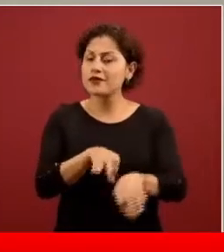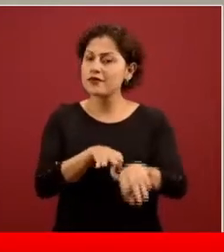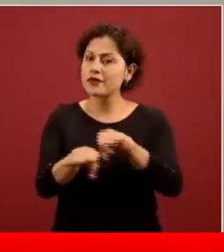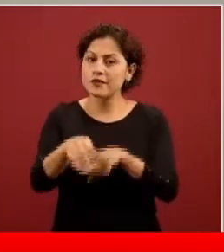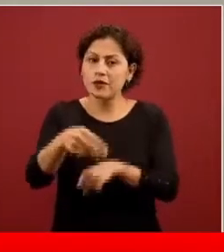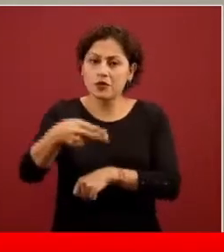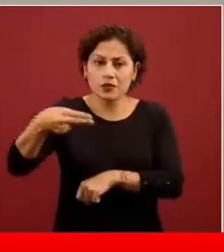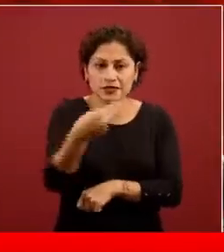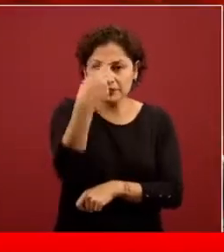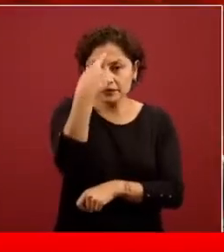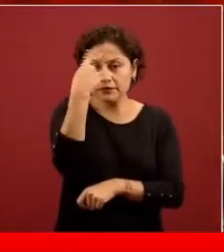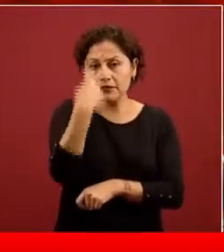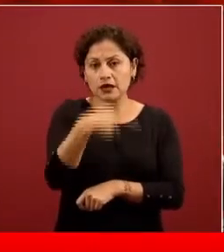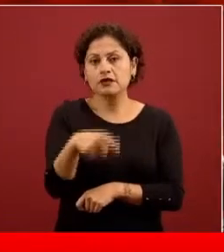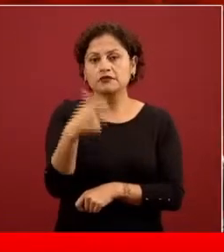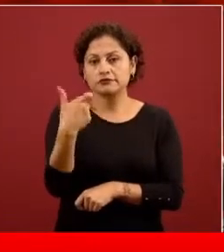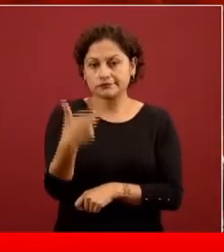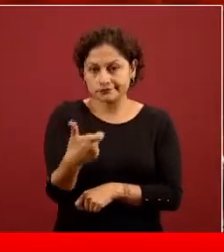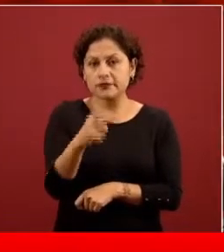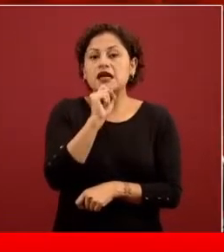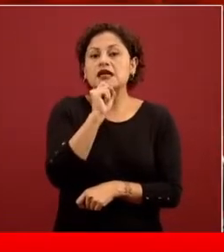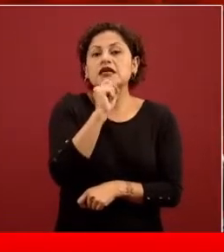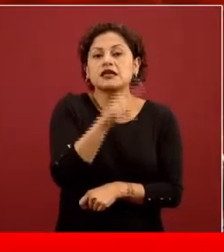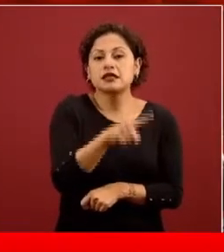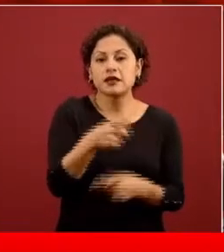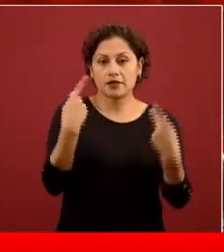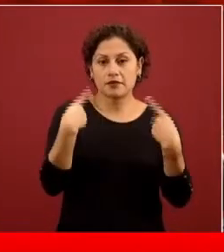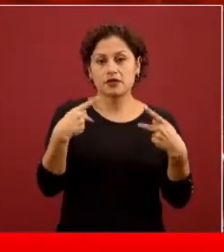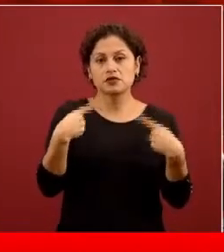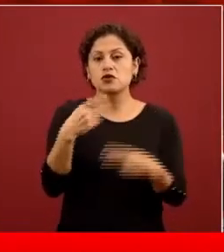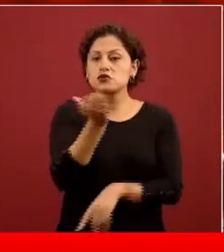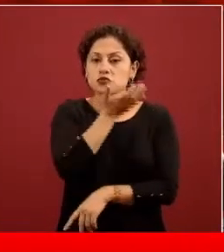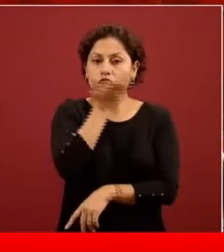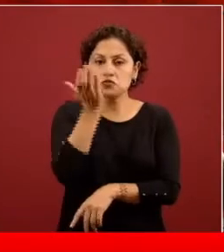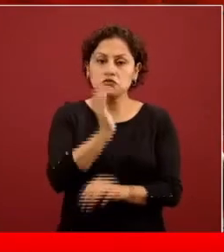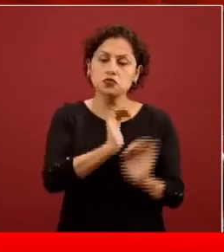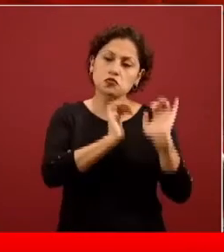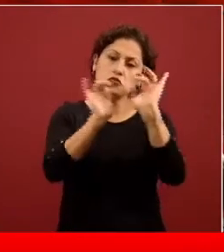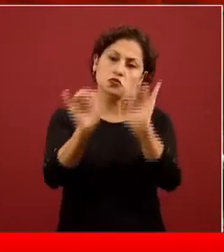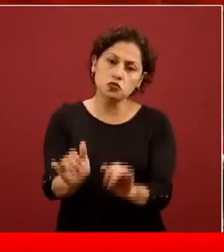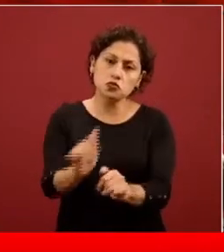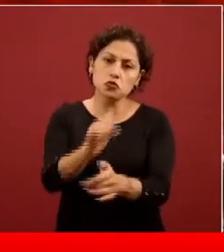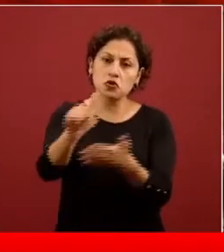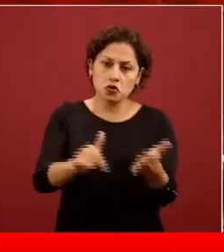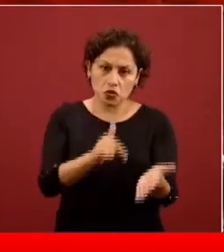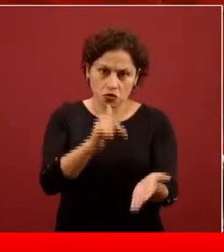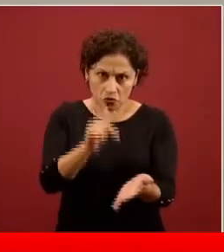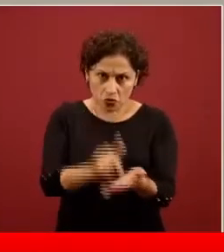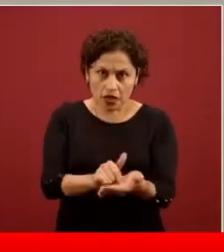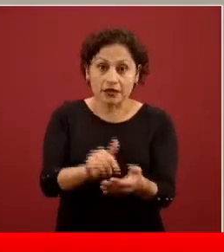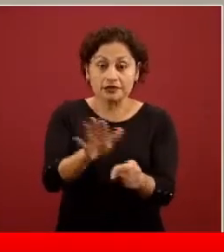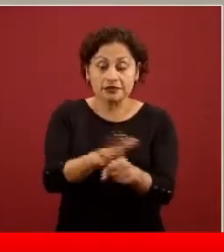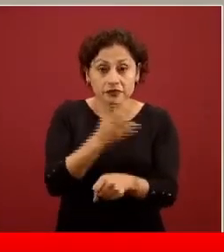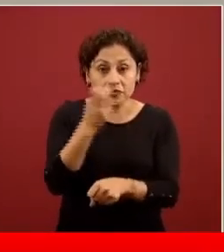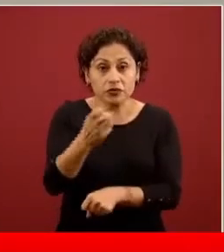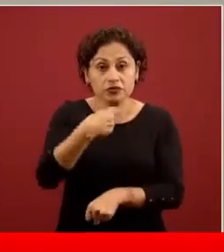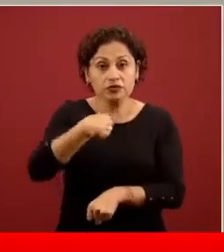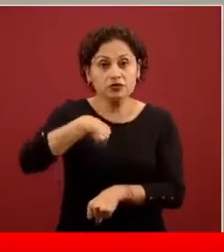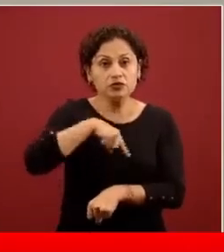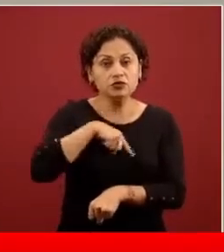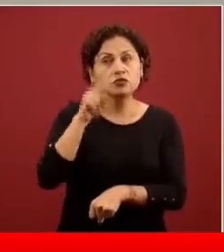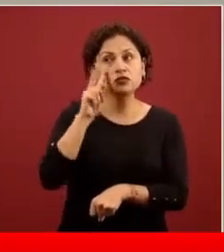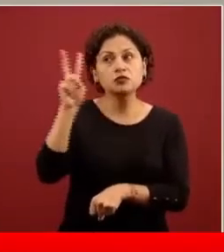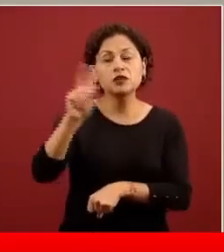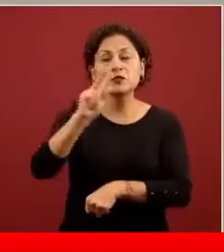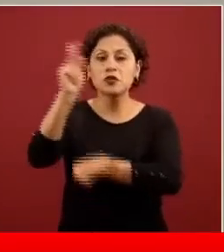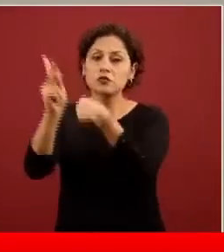público, decidimos desde el inicio no utilizar los mecanismos que utilizaron otros países, por